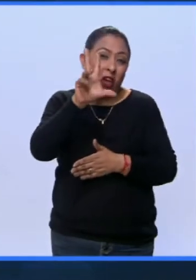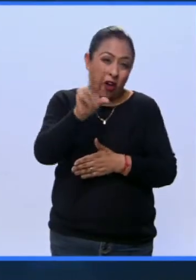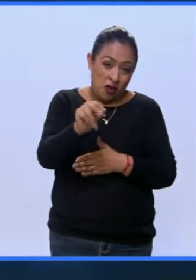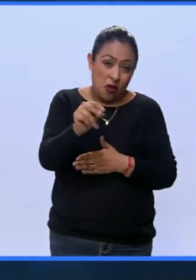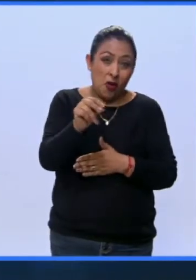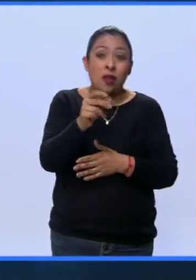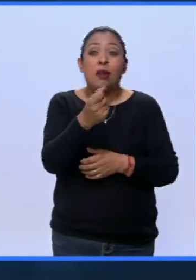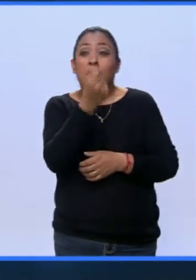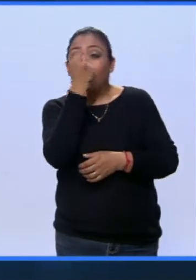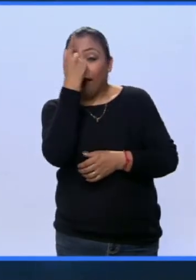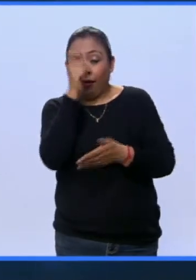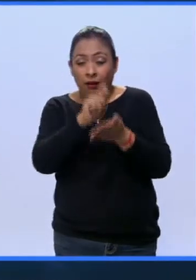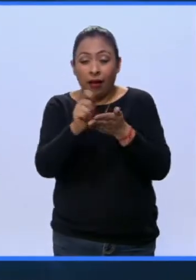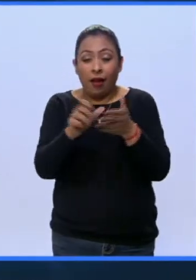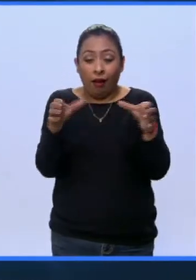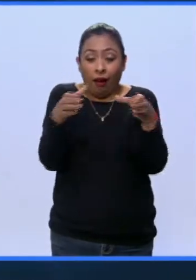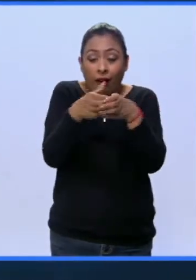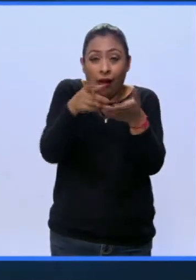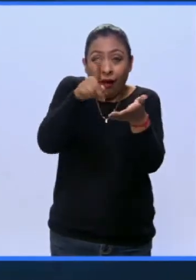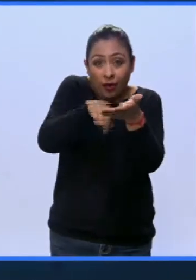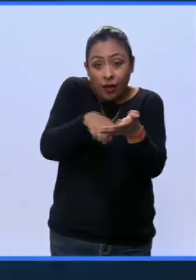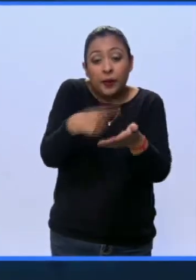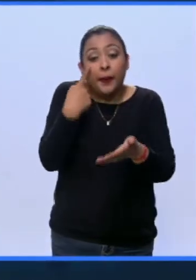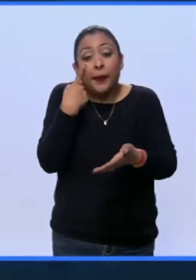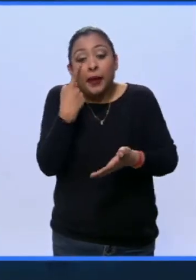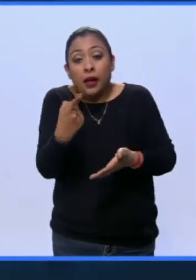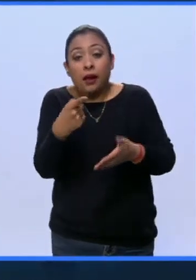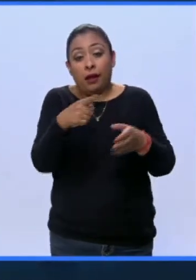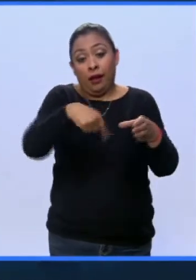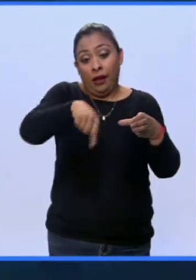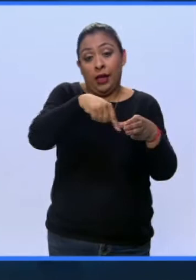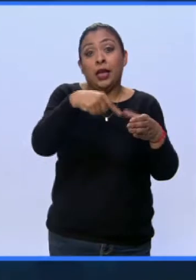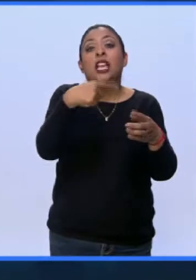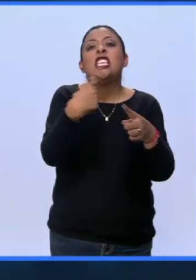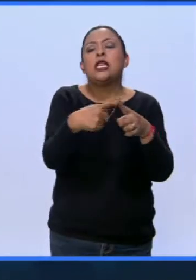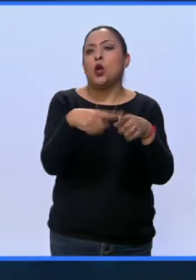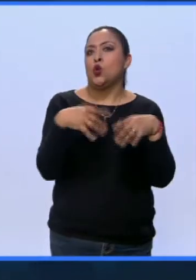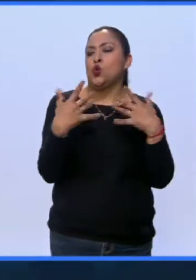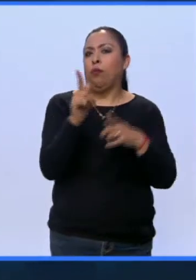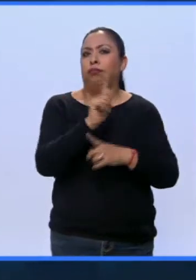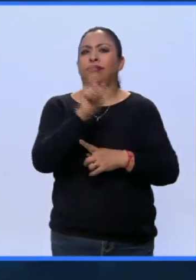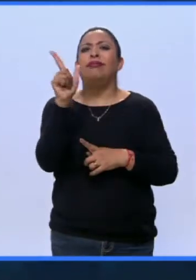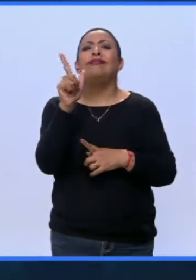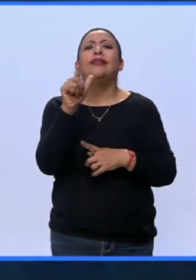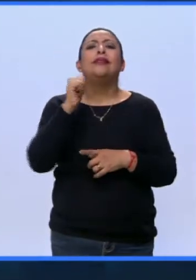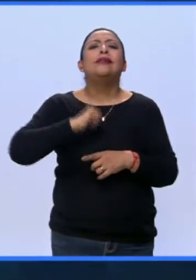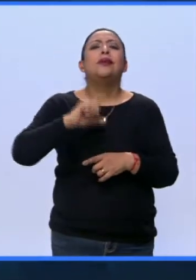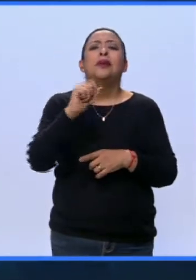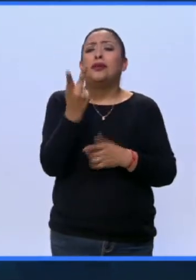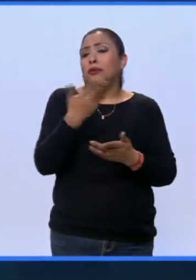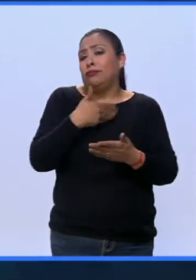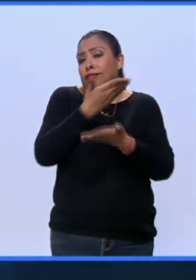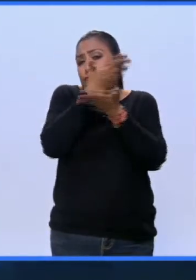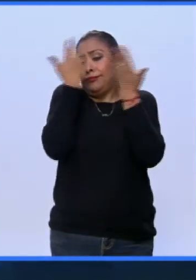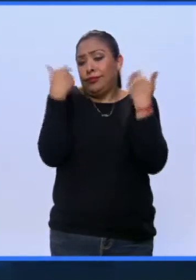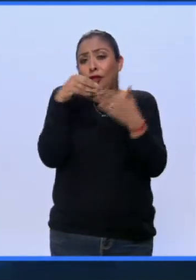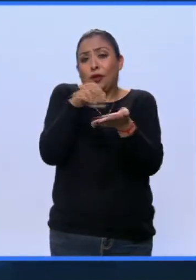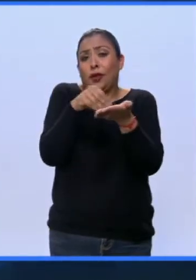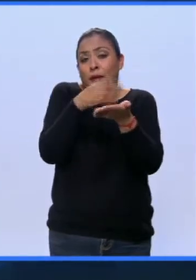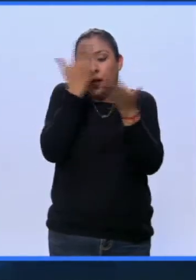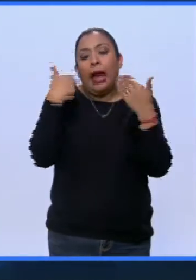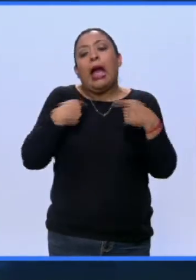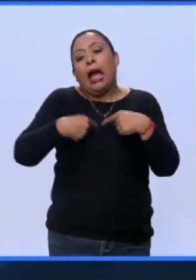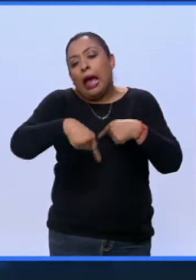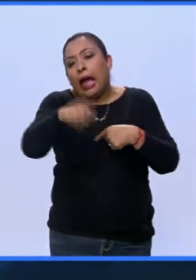autores entren dentro de un canon. que digamos, bueno, estos fueron los grandes autores. ¿Quiénes son los grandes autores del siglo XXI? No lo sabemos todavía. Hay que